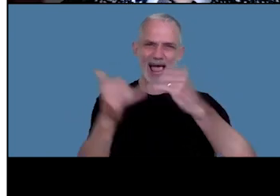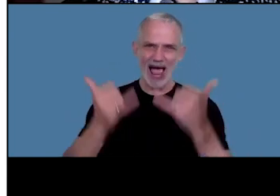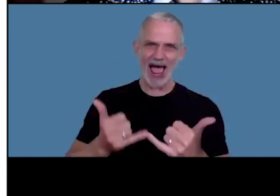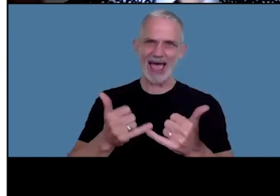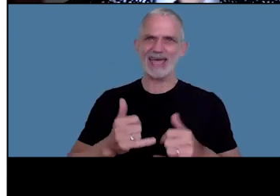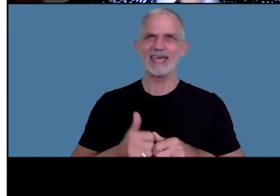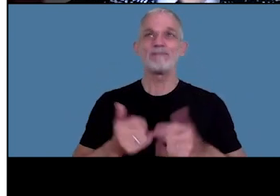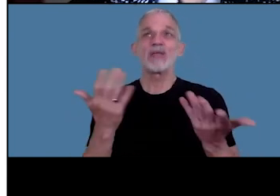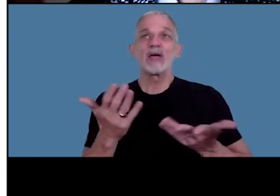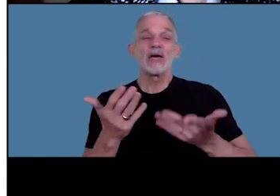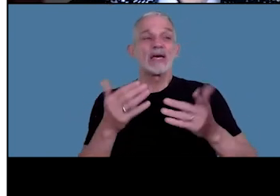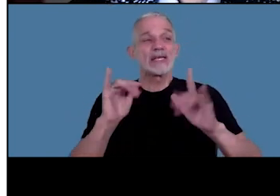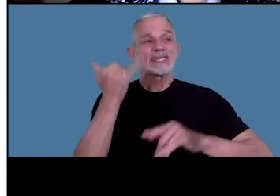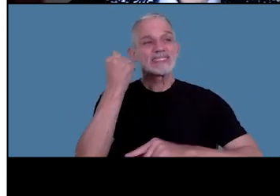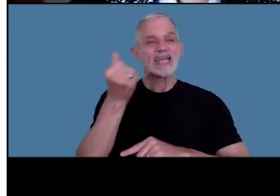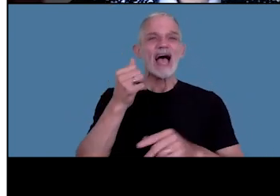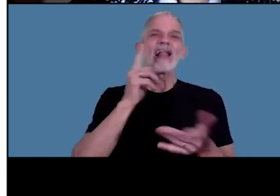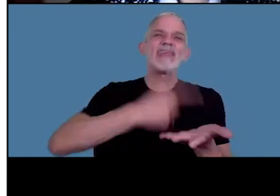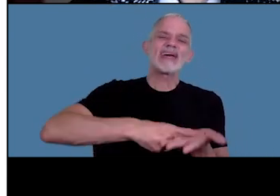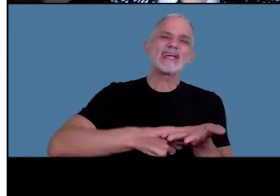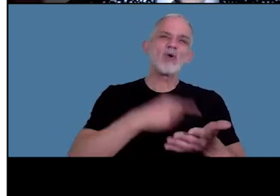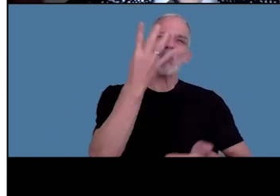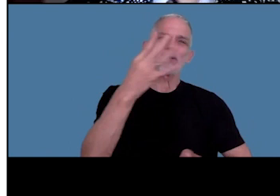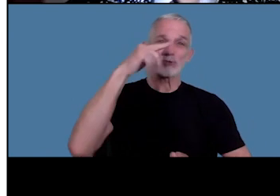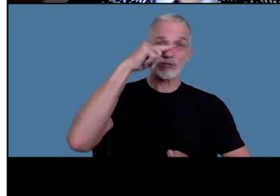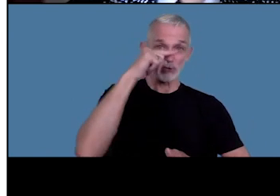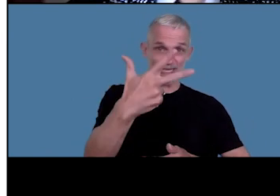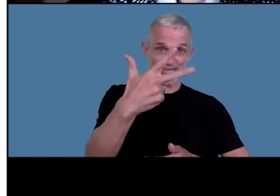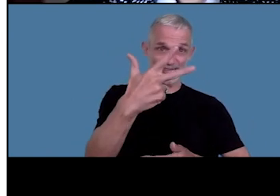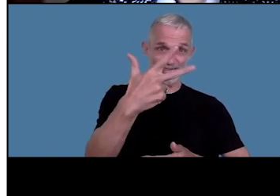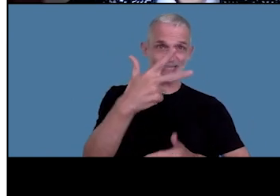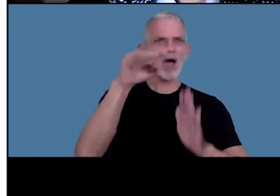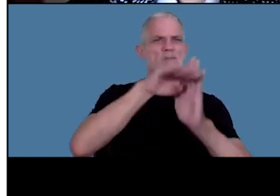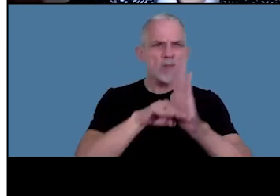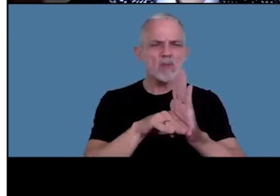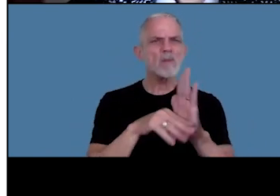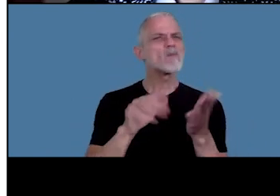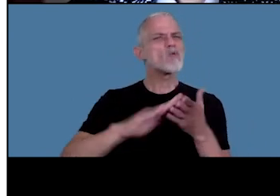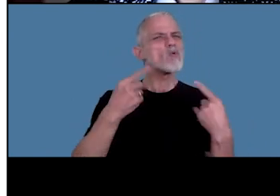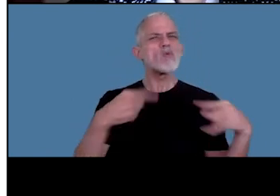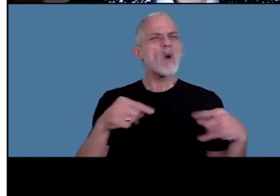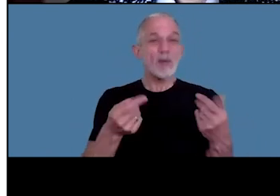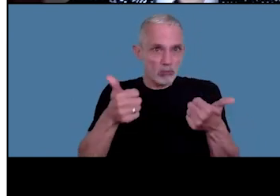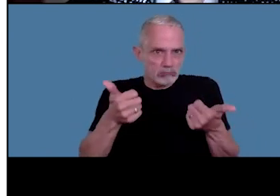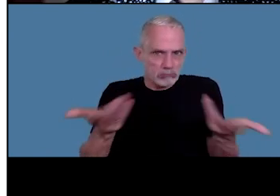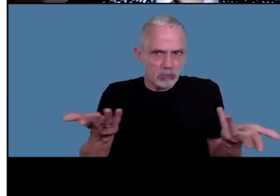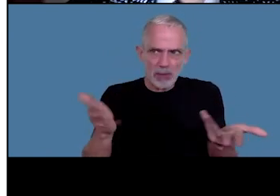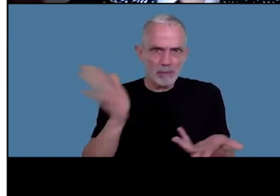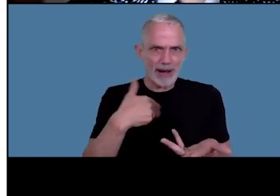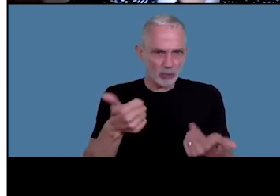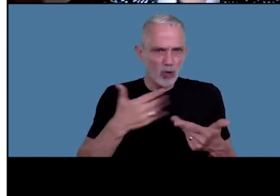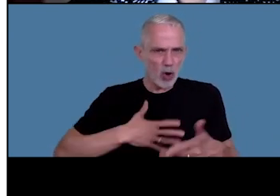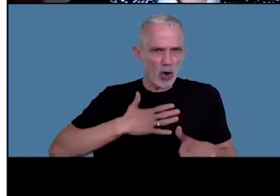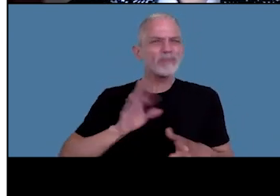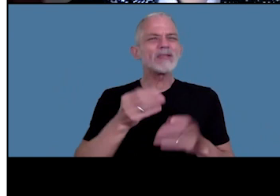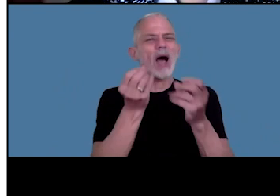oportunamente el decreto 473 plantea como novedad muy bien recibida que a